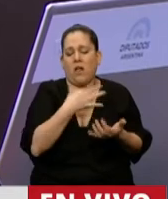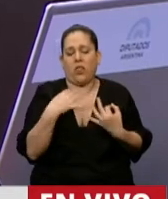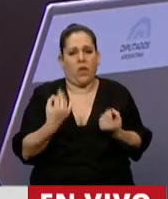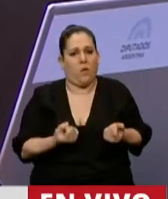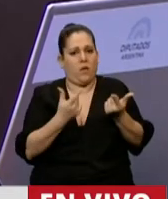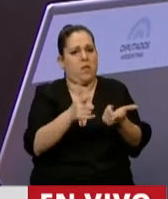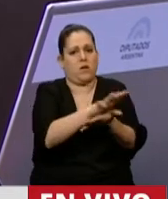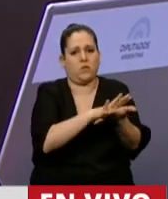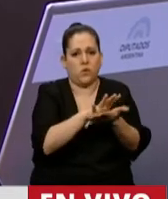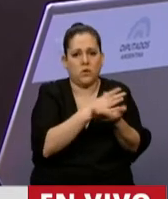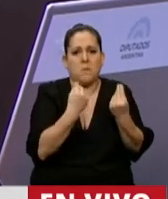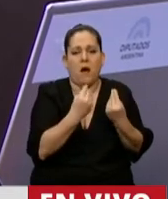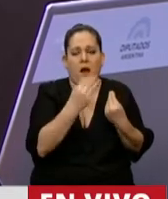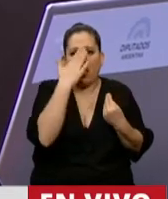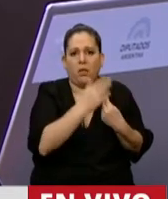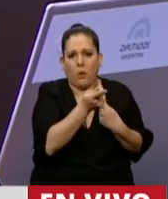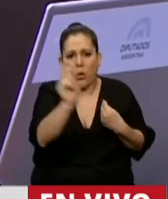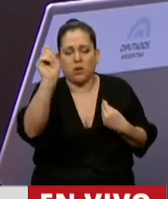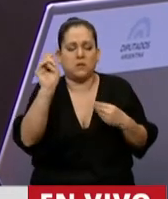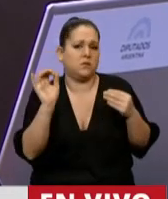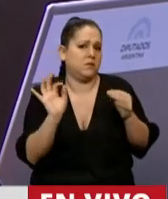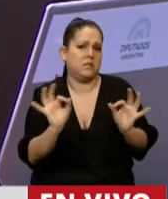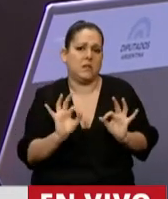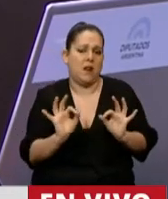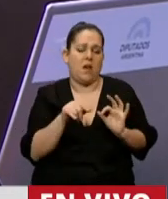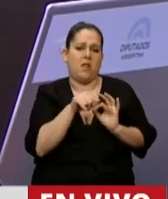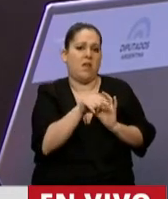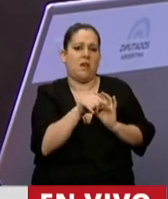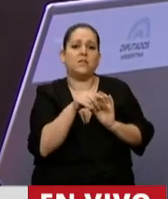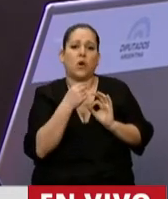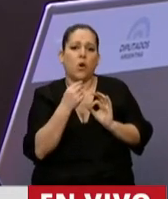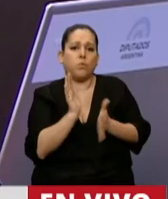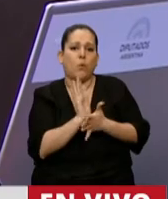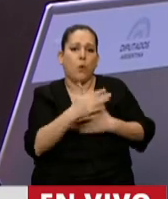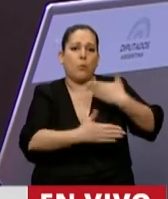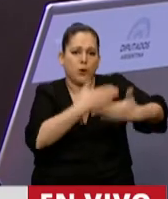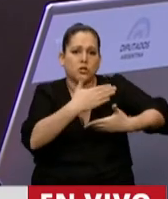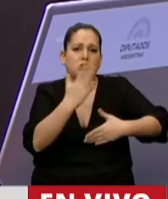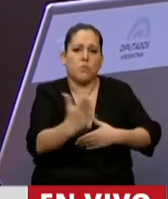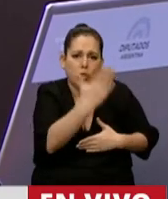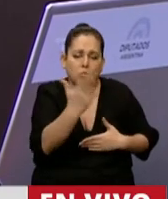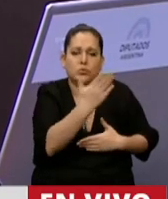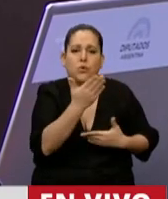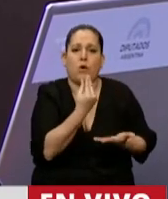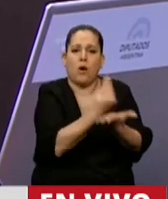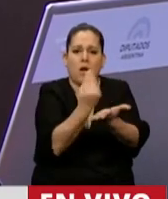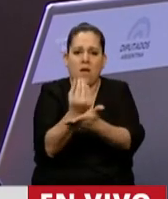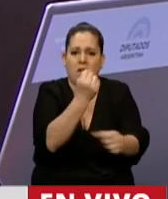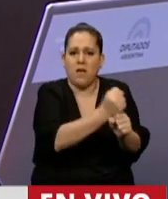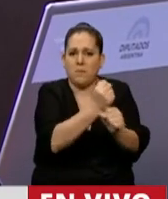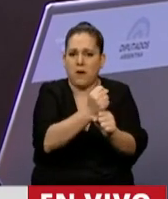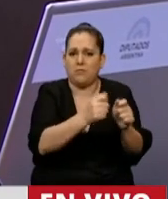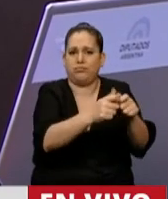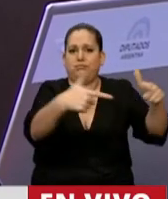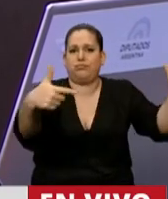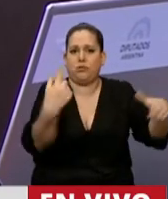esfuerzo para atender demandas judiciales y que ese esfuerzo sea volcado a poner en marcha el proceso de producción y generación de empleo, que es lo que estamos